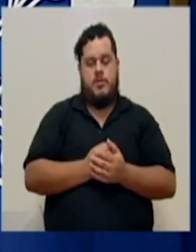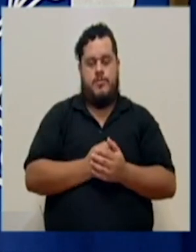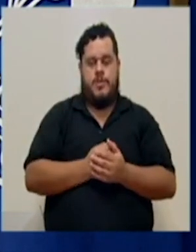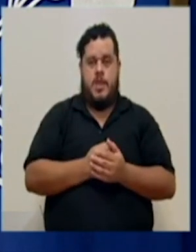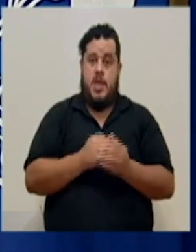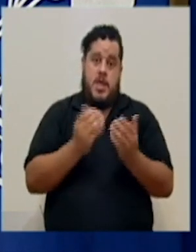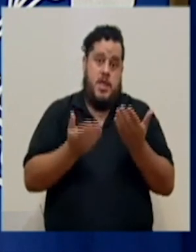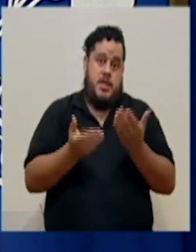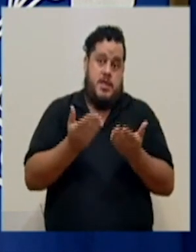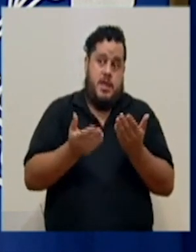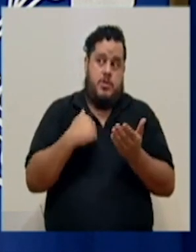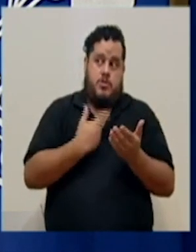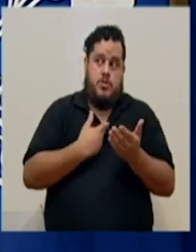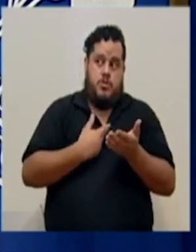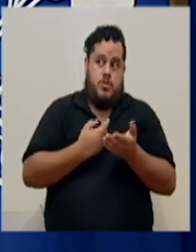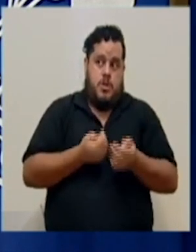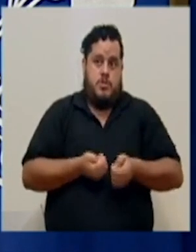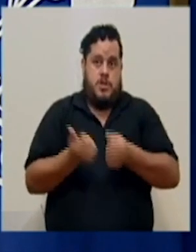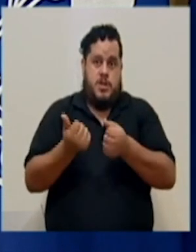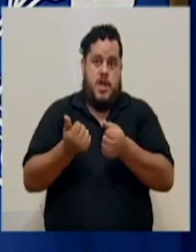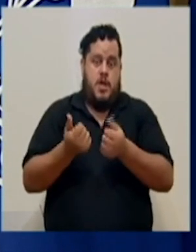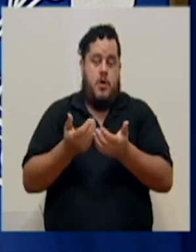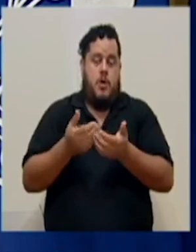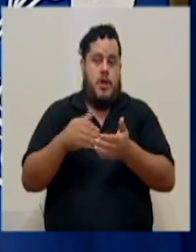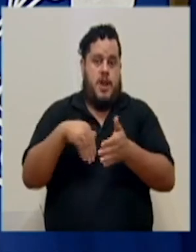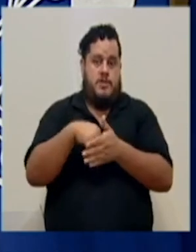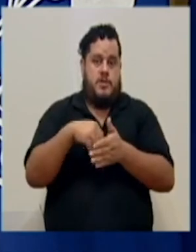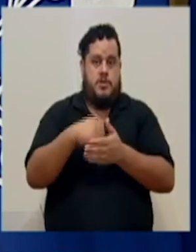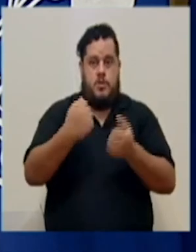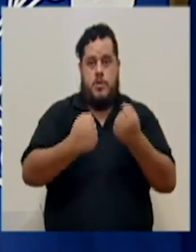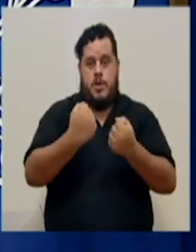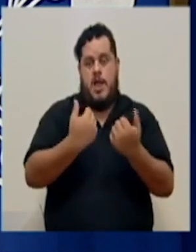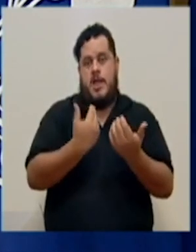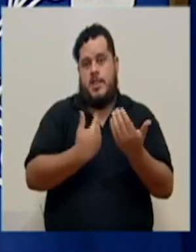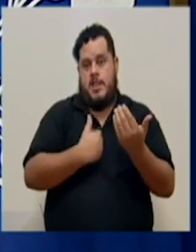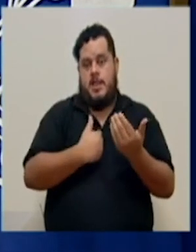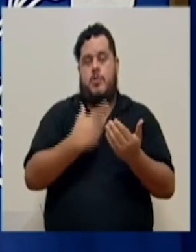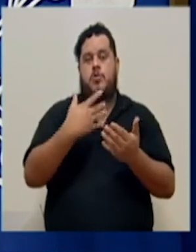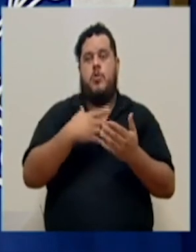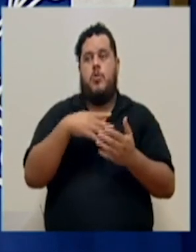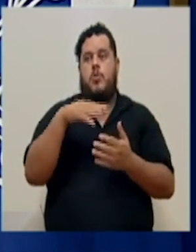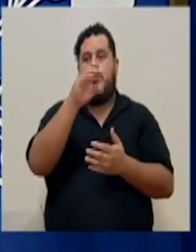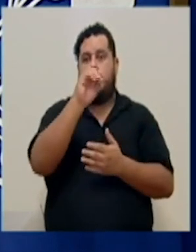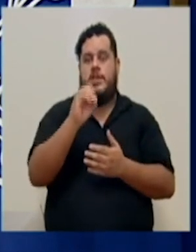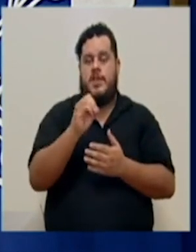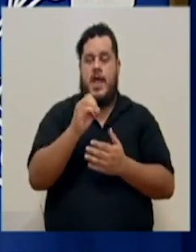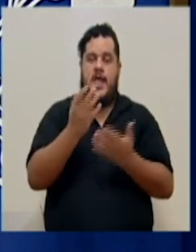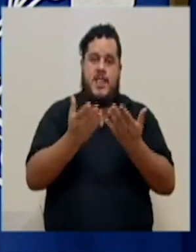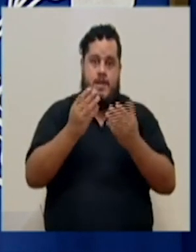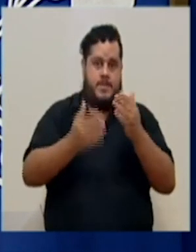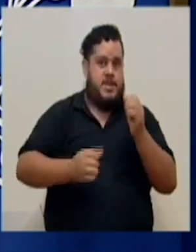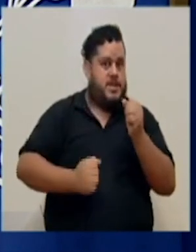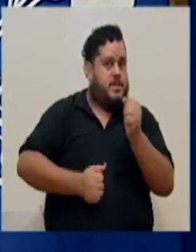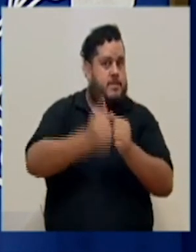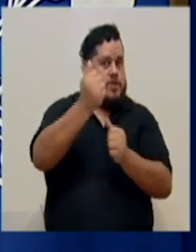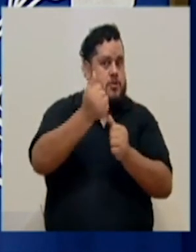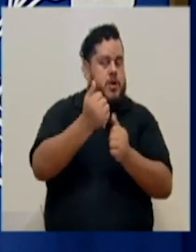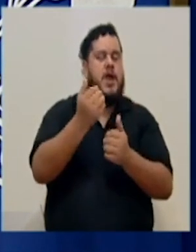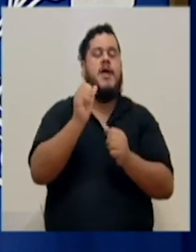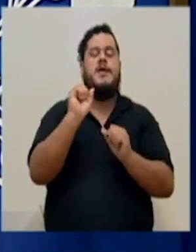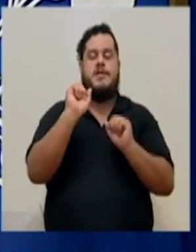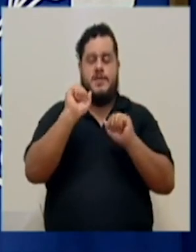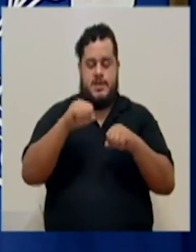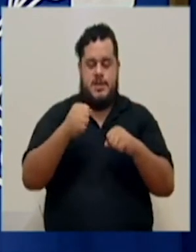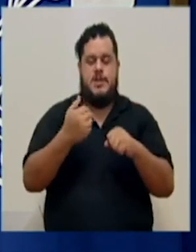Si posiblemente hubiéramos quitado la restricción vehicular hace ya varios meses, tendríamos una tasa de infección mucho mayor. Algo, claro que sí aporta, sí hay un